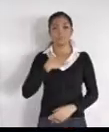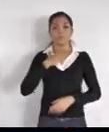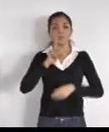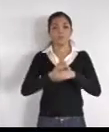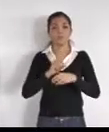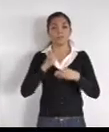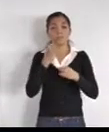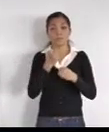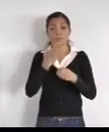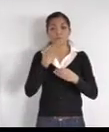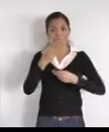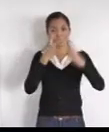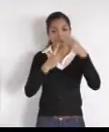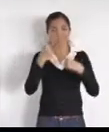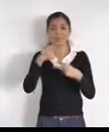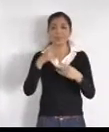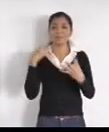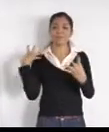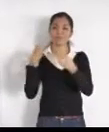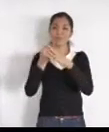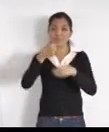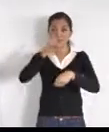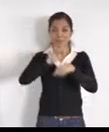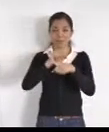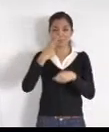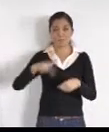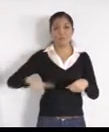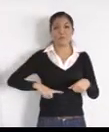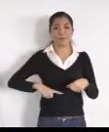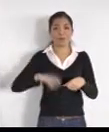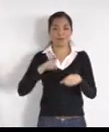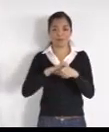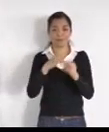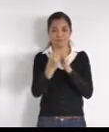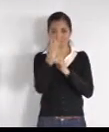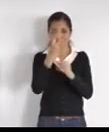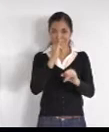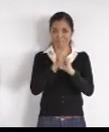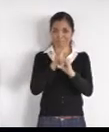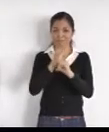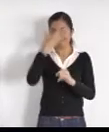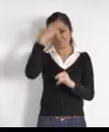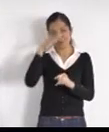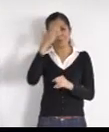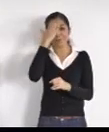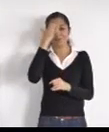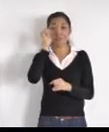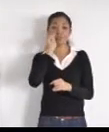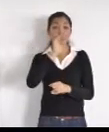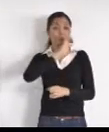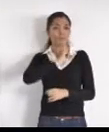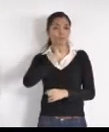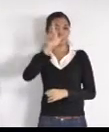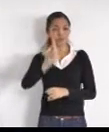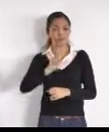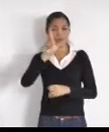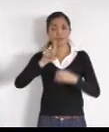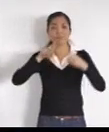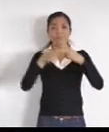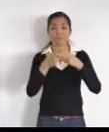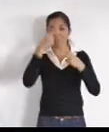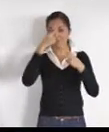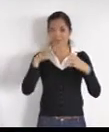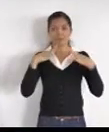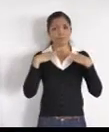Ustedes lo conocen ya todos los lunes, arrancamos la semana haciendo un recuento de la agenda que se realizó la semana